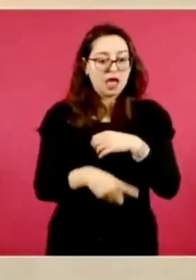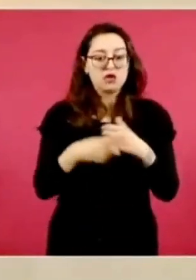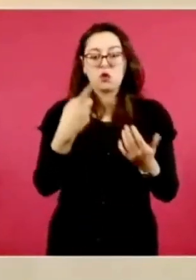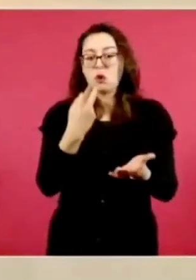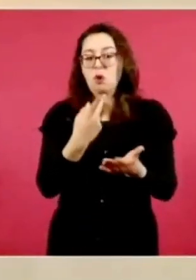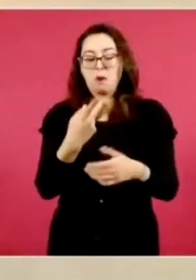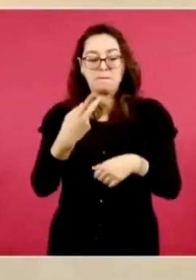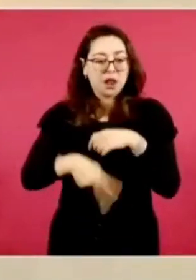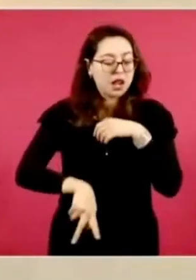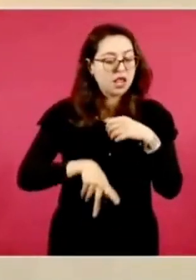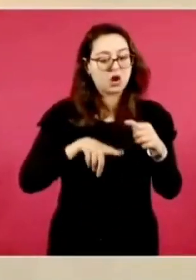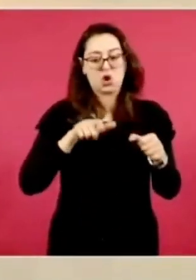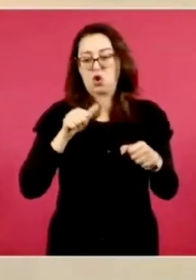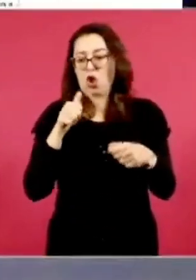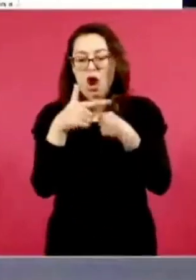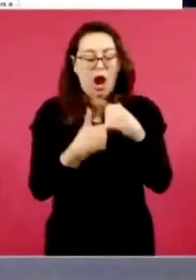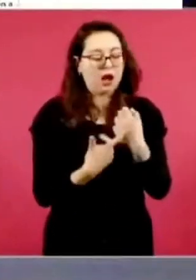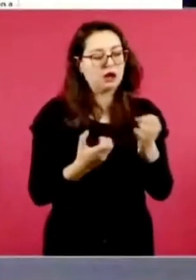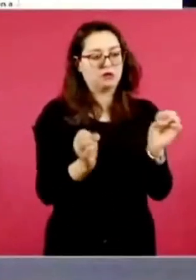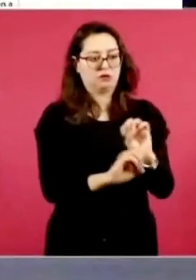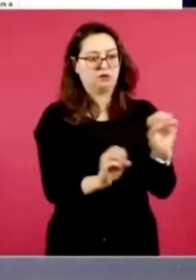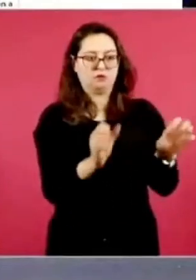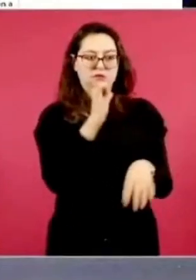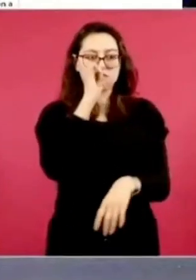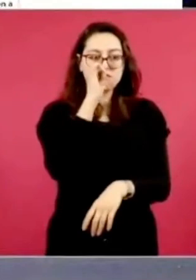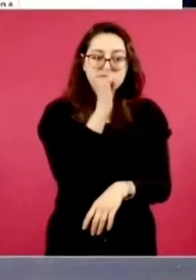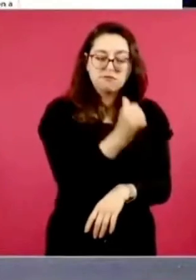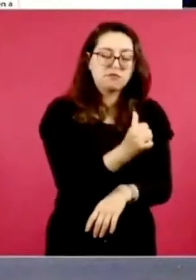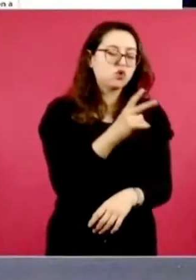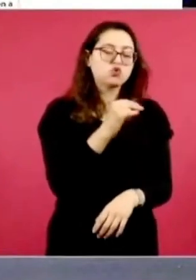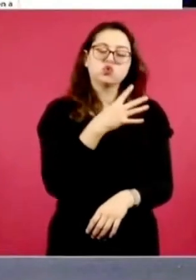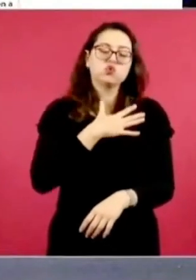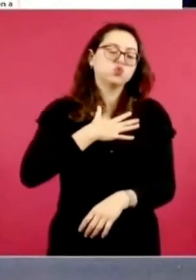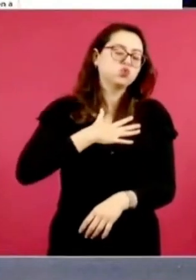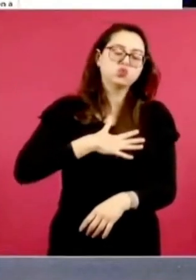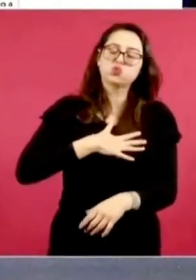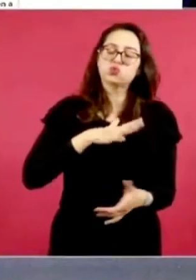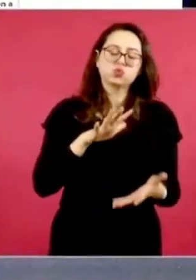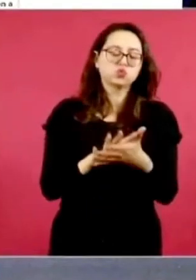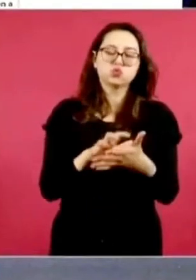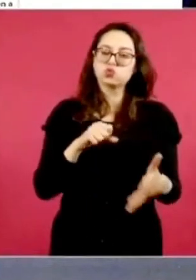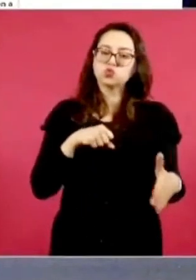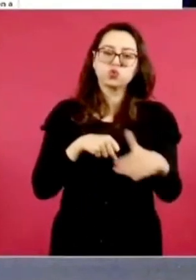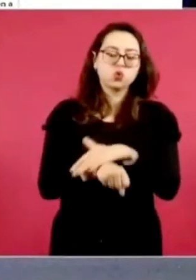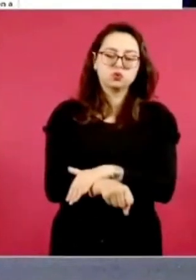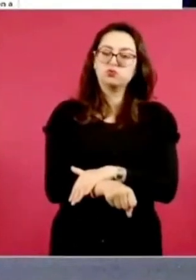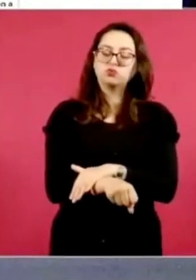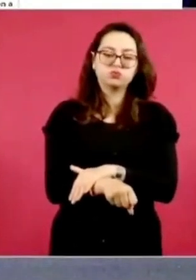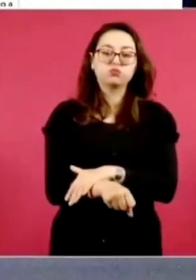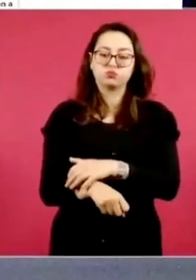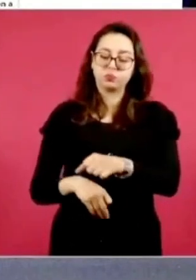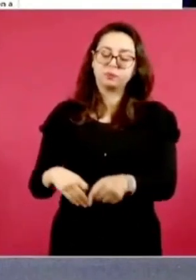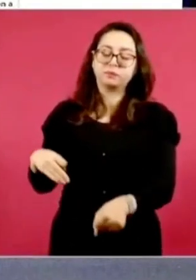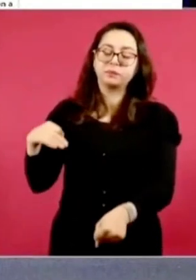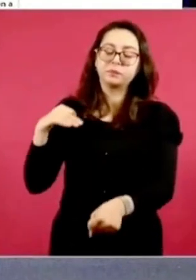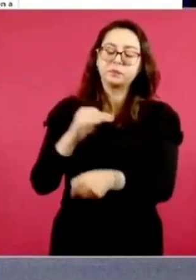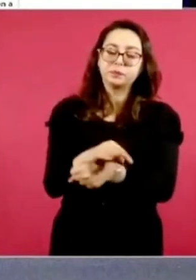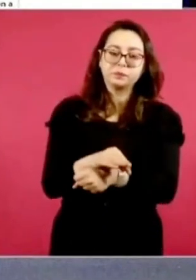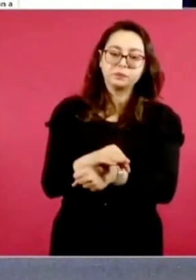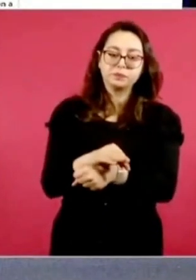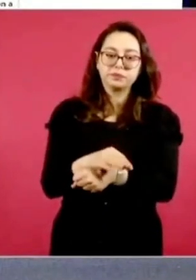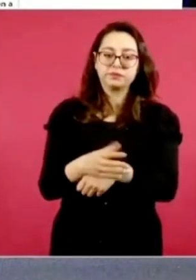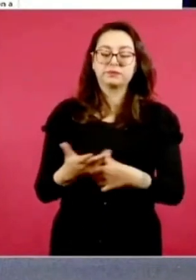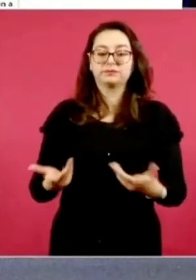cantidad de elementos participantes en el cateo. El Ministerio Público había